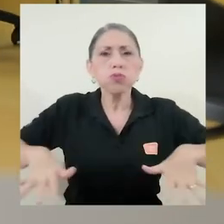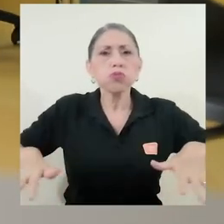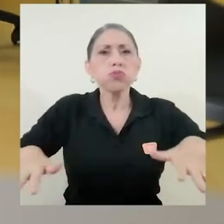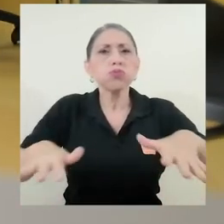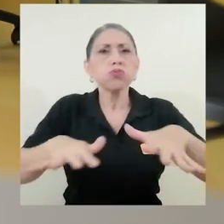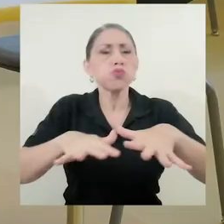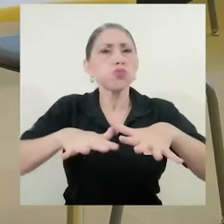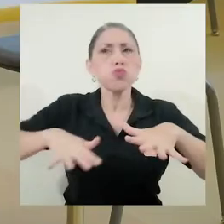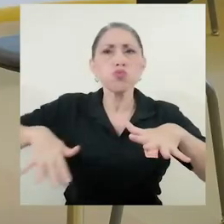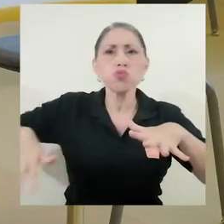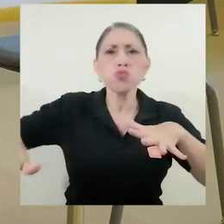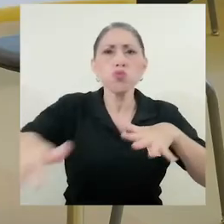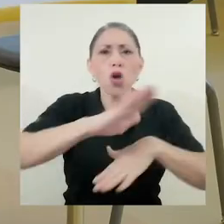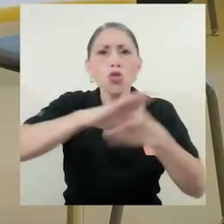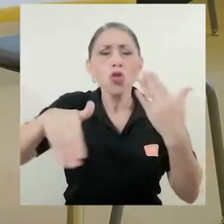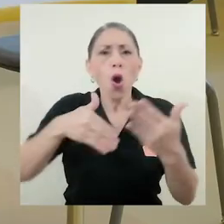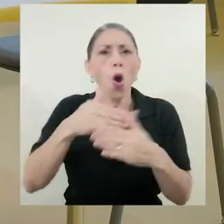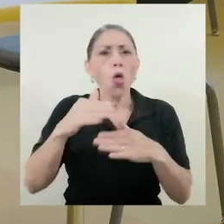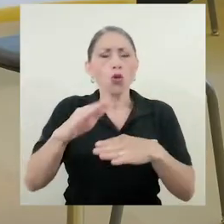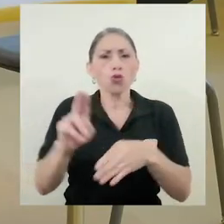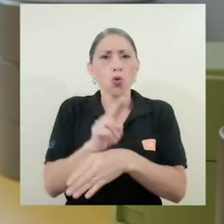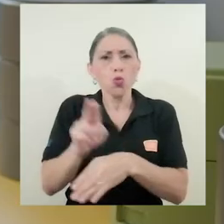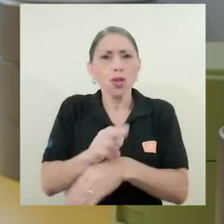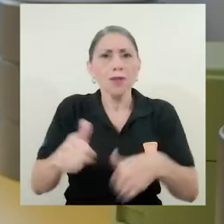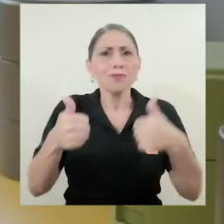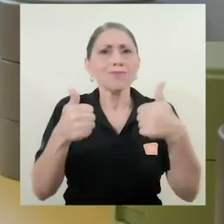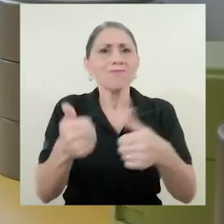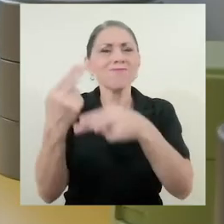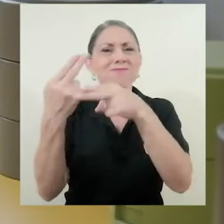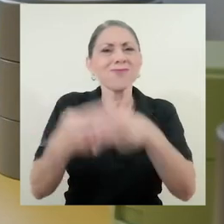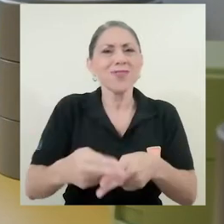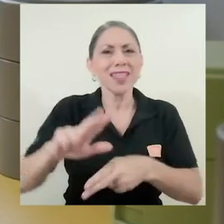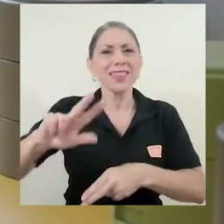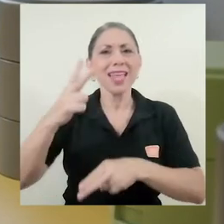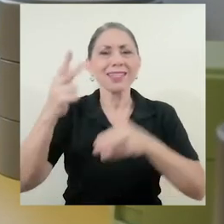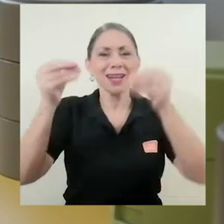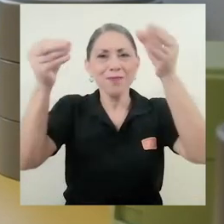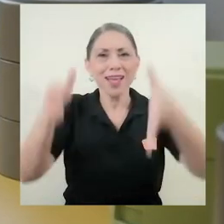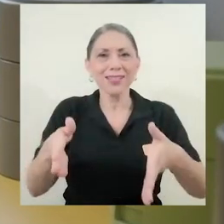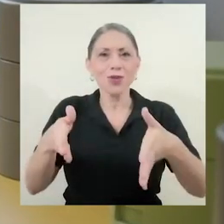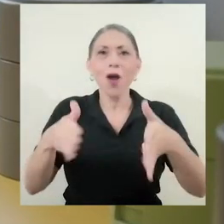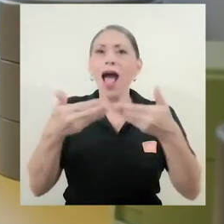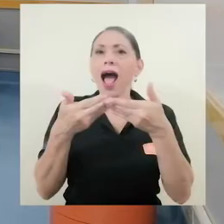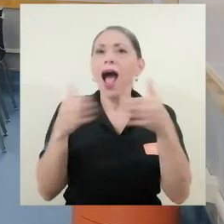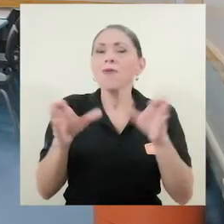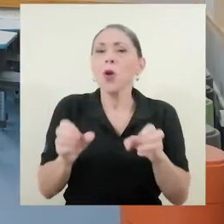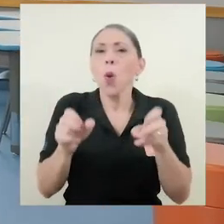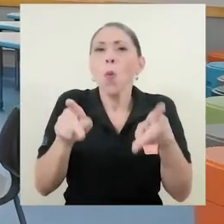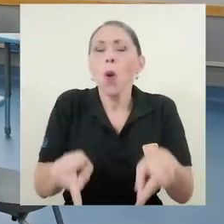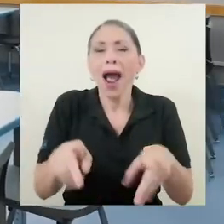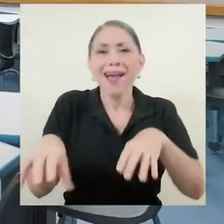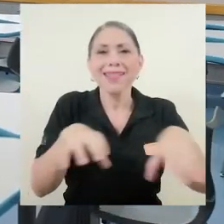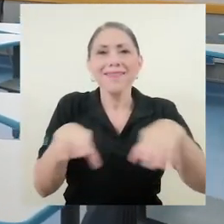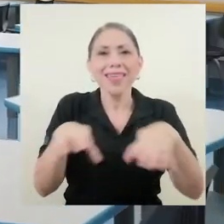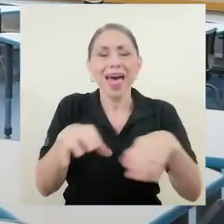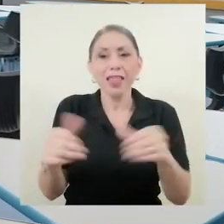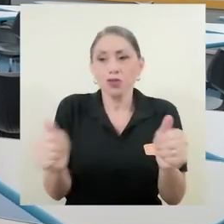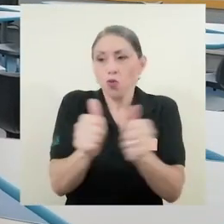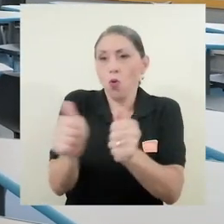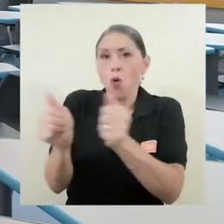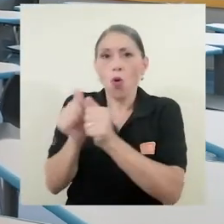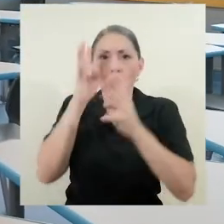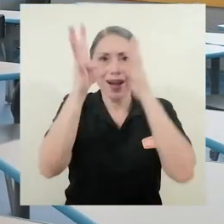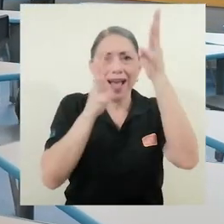360 grados se denominan el tercer maestro y abren un mundo de posibilidades de actividades de co